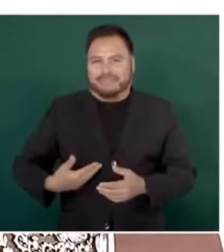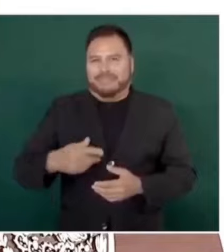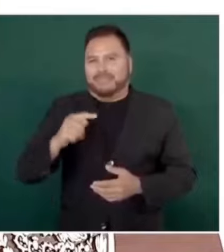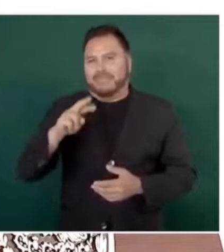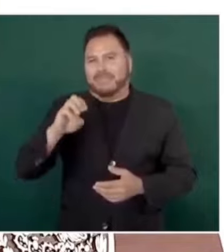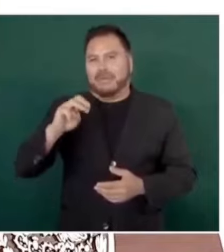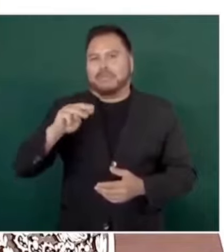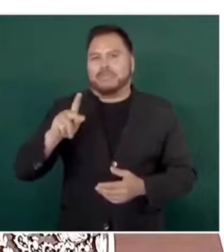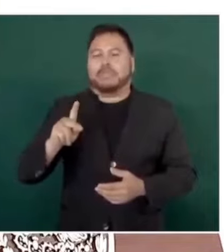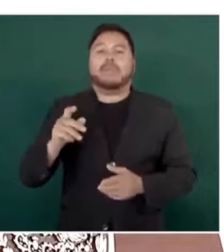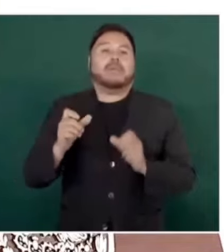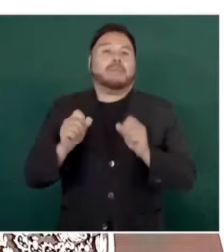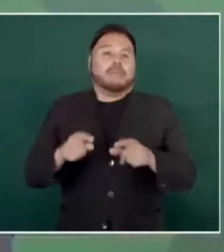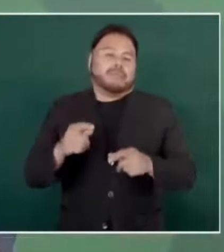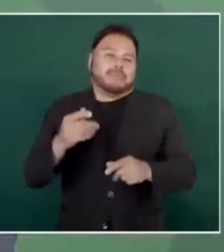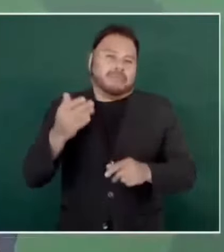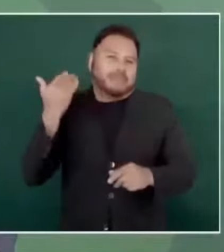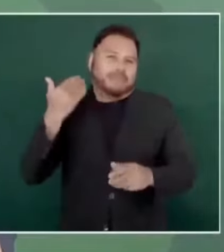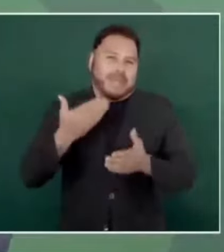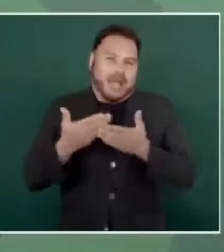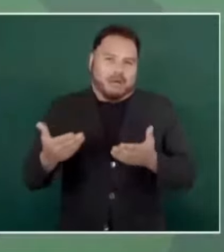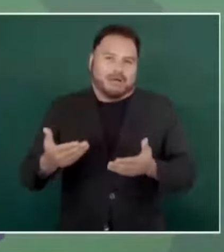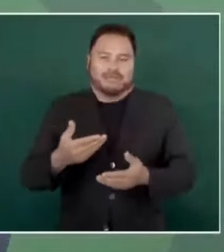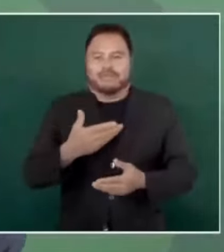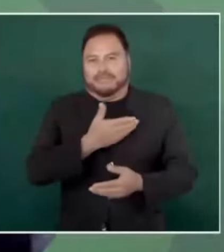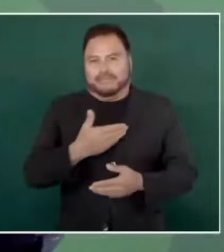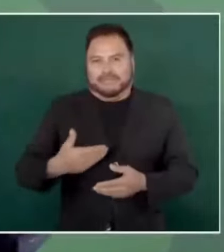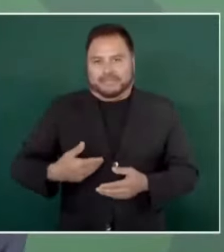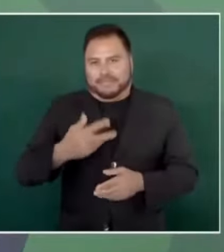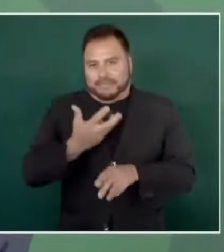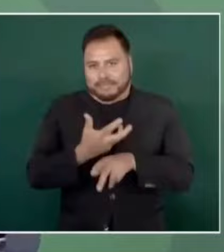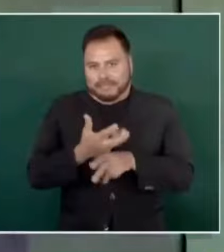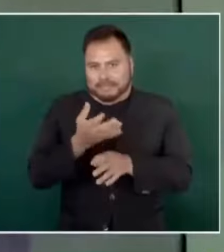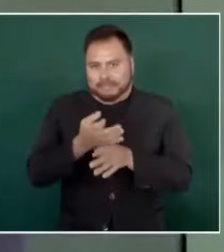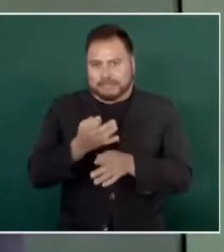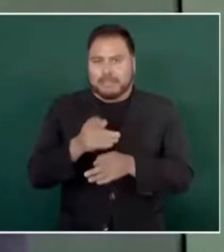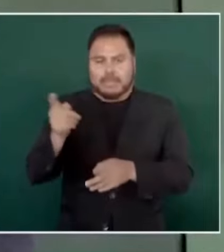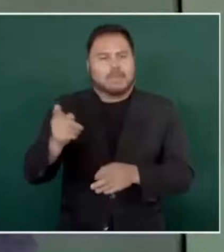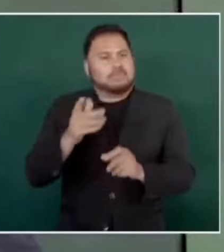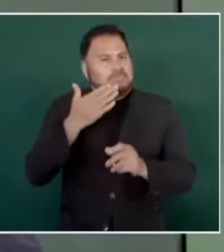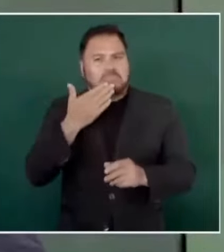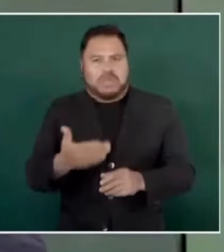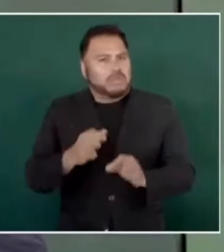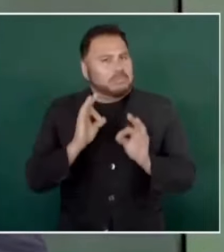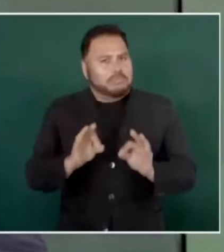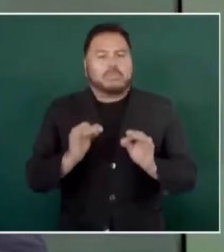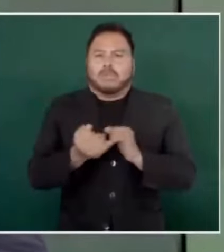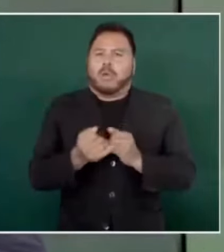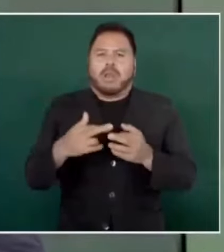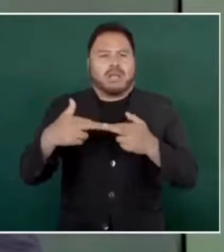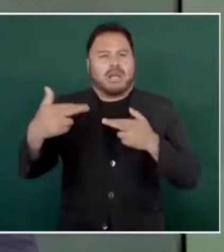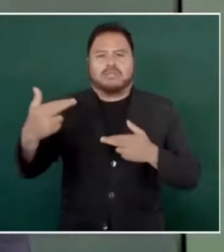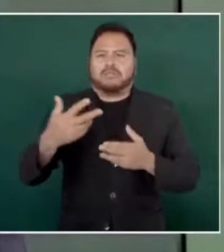Y con el presidente Biden también, muy buena relación.